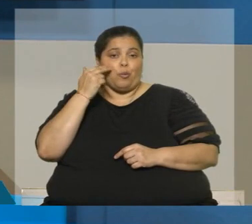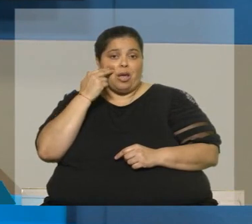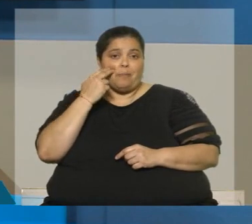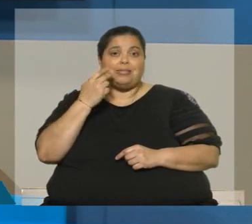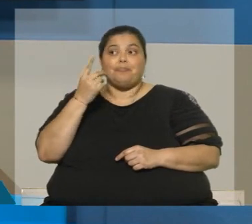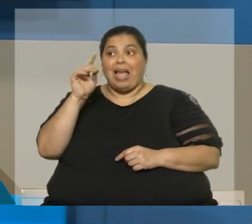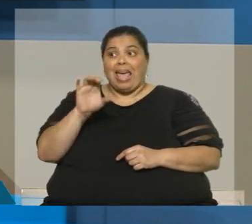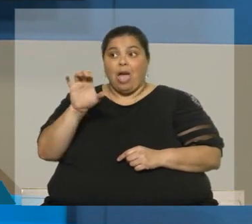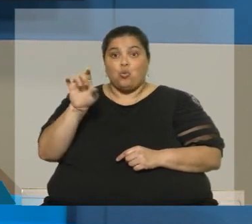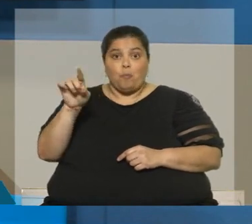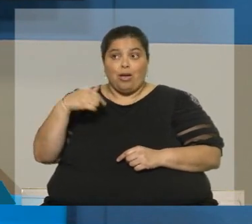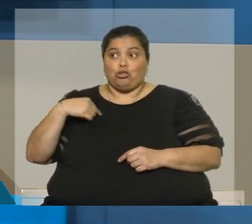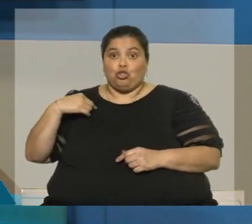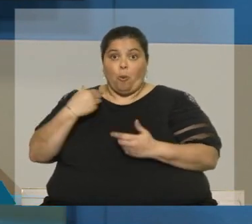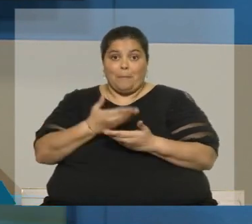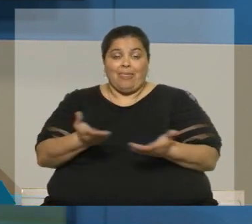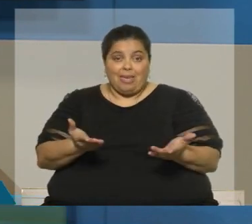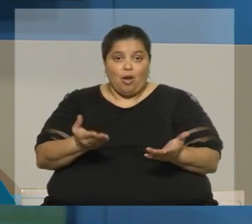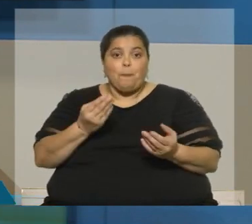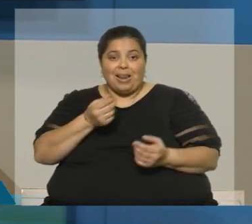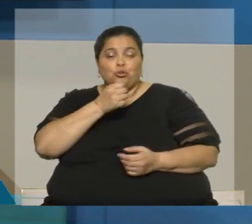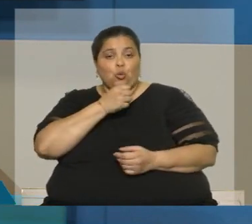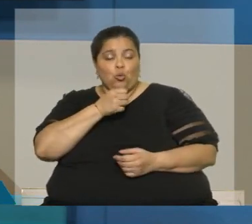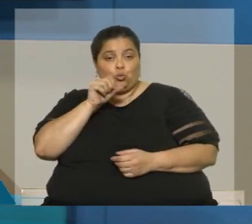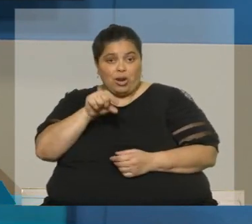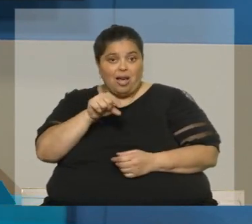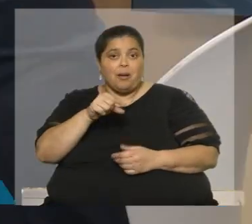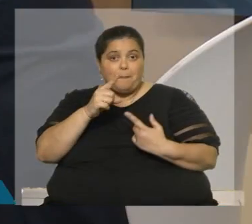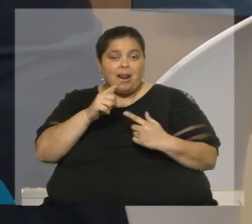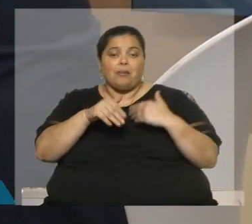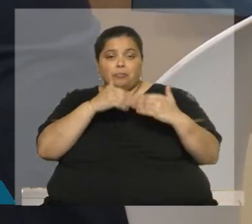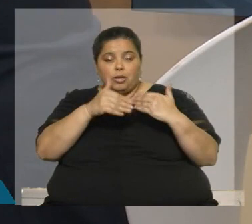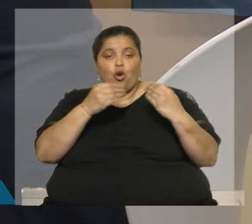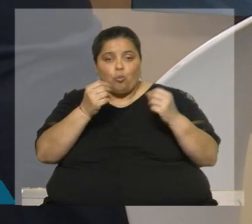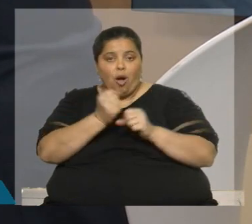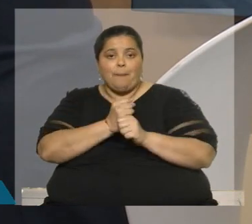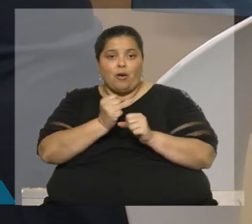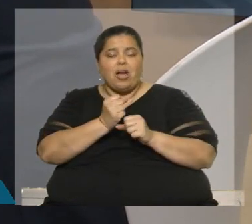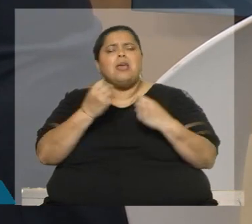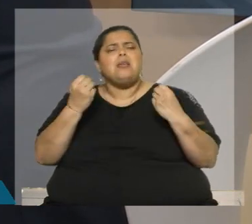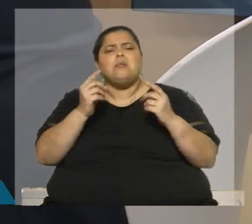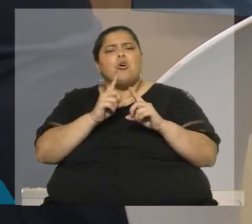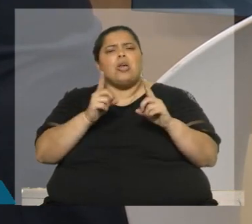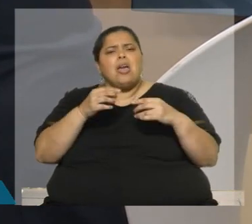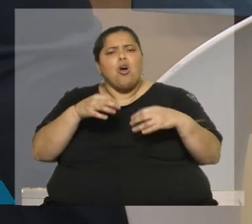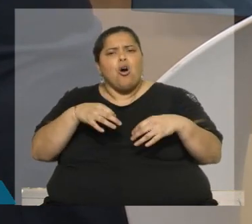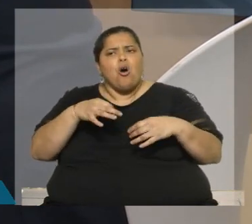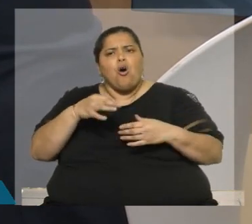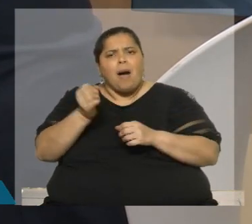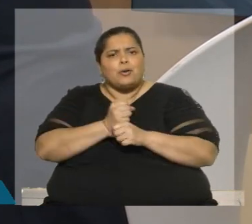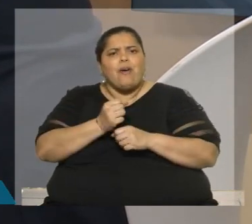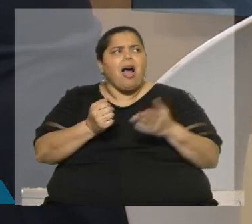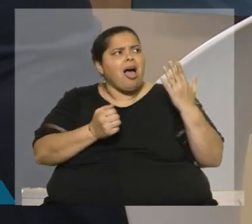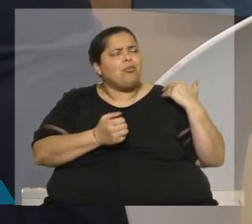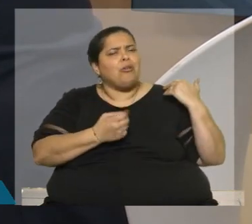decidimos poner encima de la mesa para resolverlos y avanzar a su ratificación. ¿Y por qué es que no sale entonces? Lo escucho tan contundente que